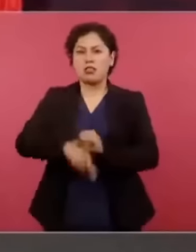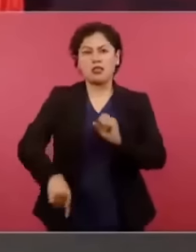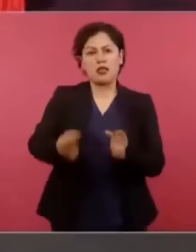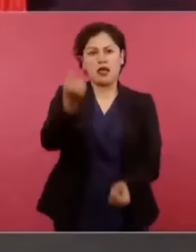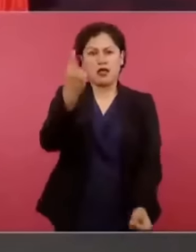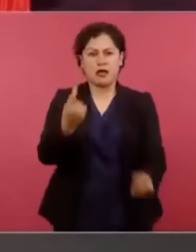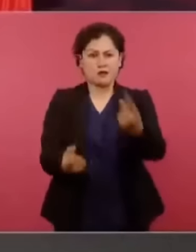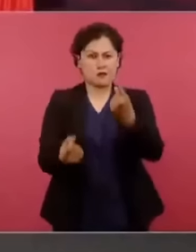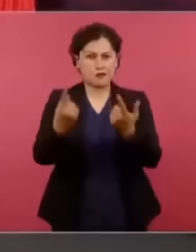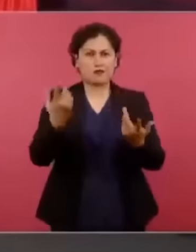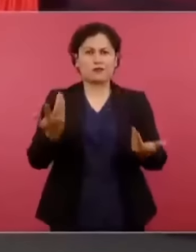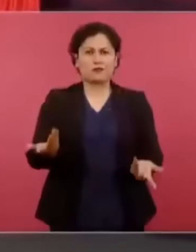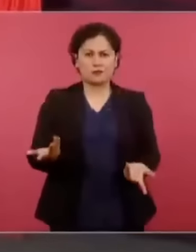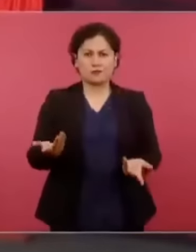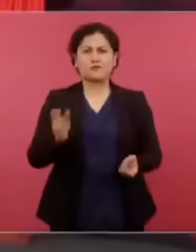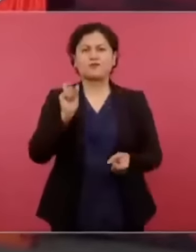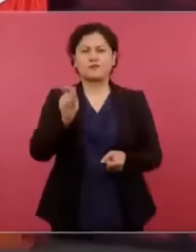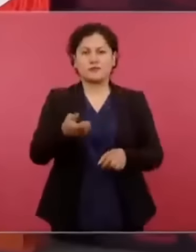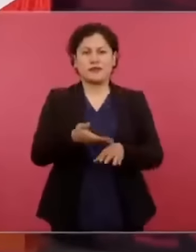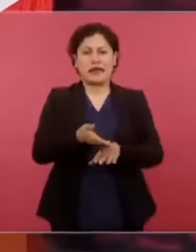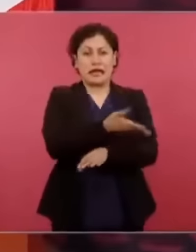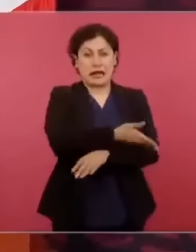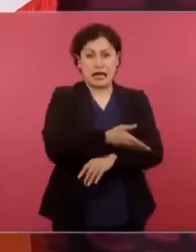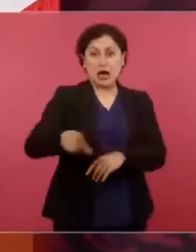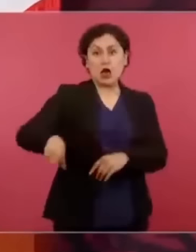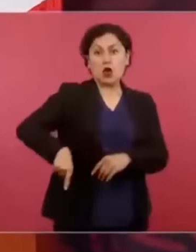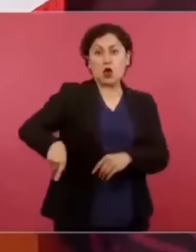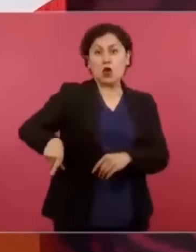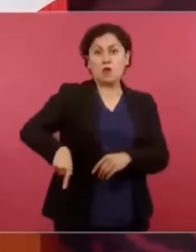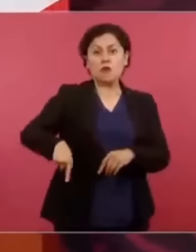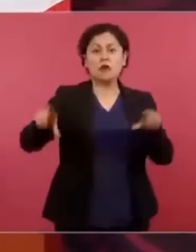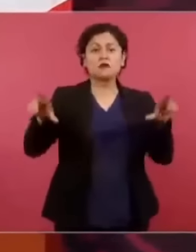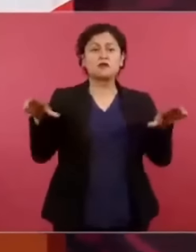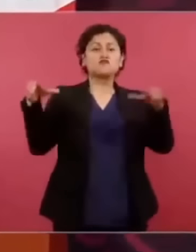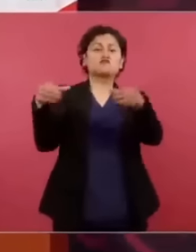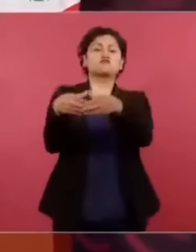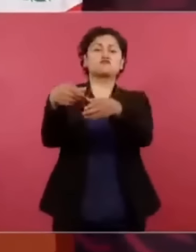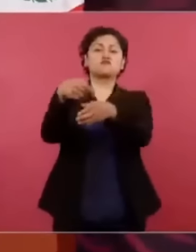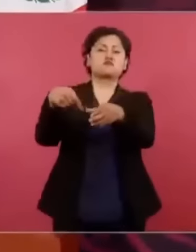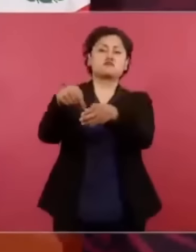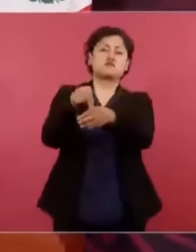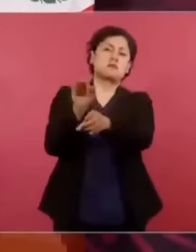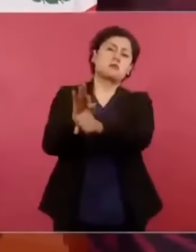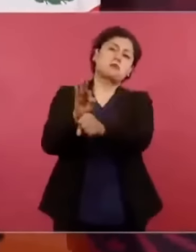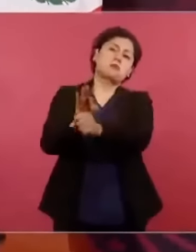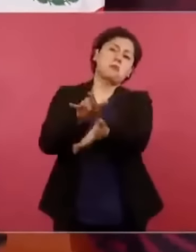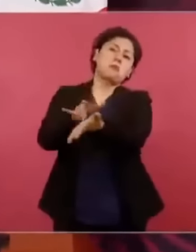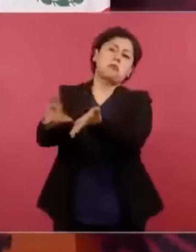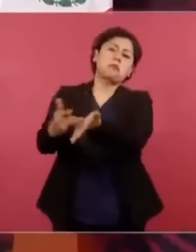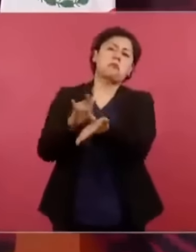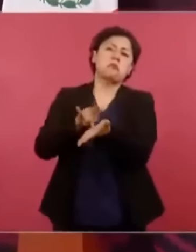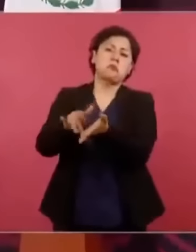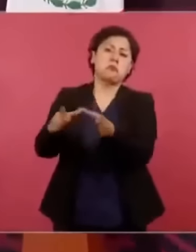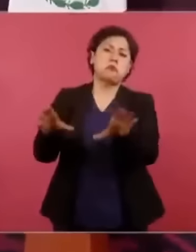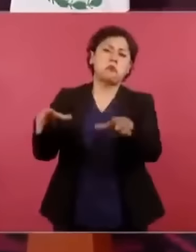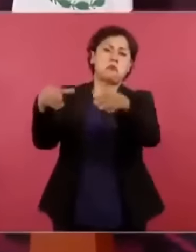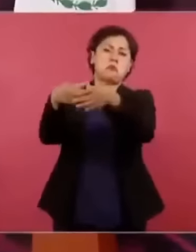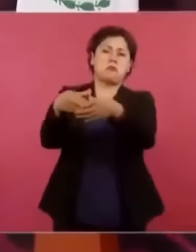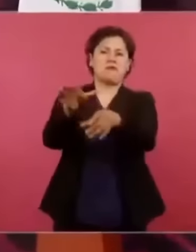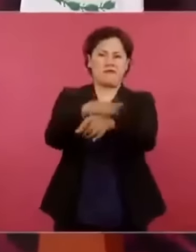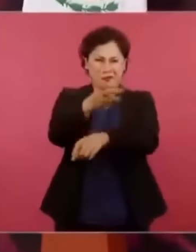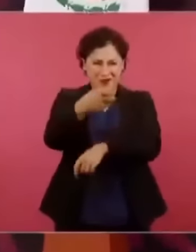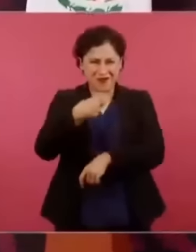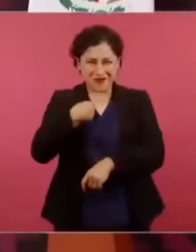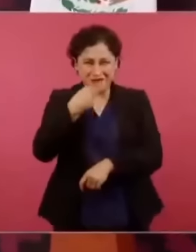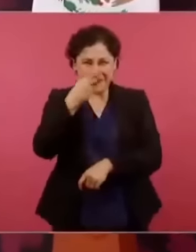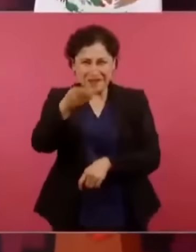Era el gobierno de una minoría, por eso hablo de que no había democracia, era una oligarquía, era el gobierno